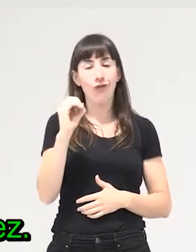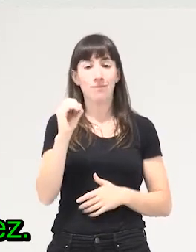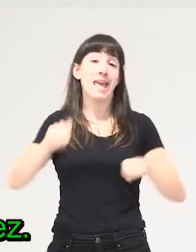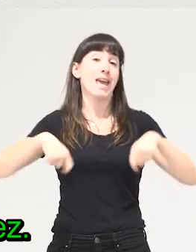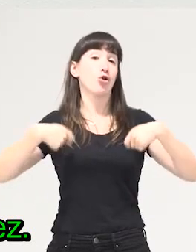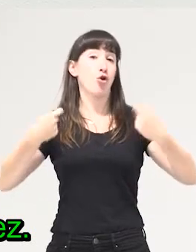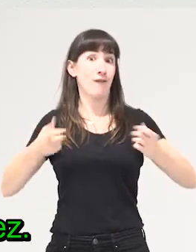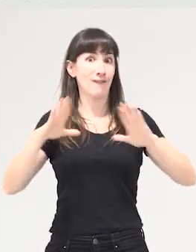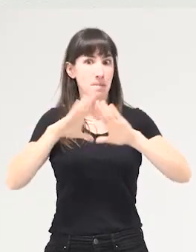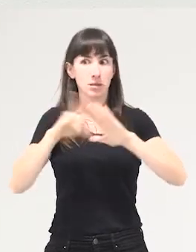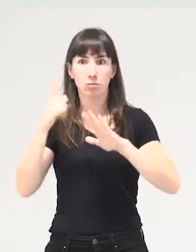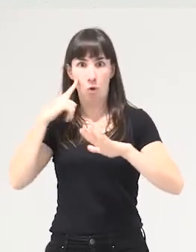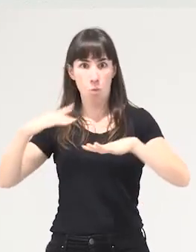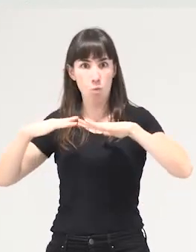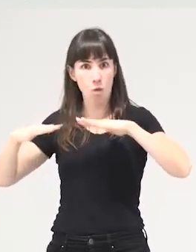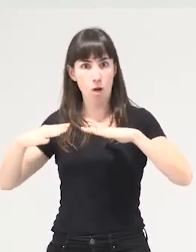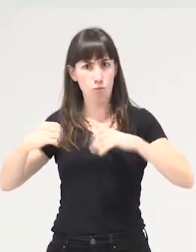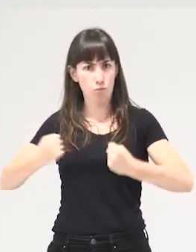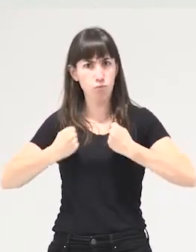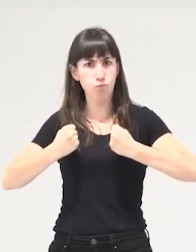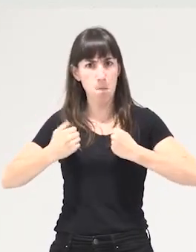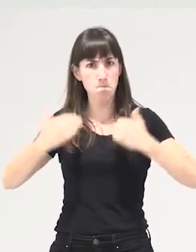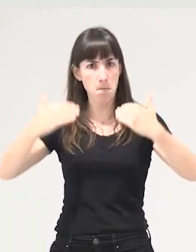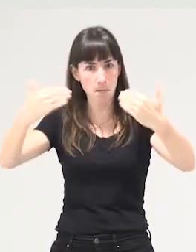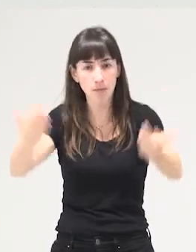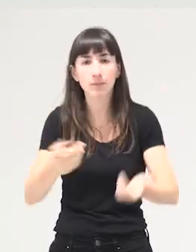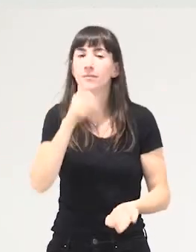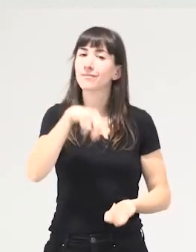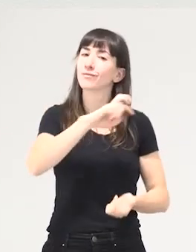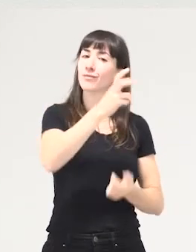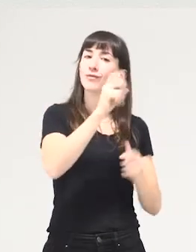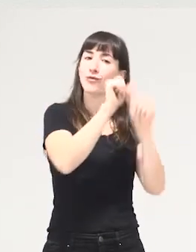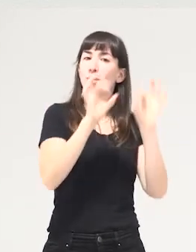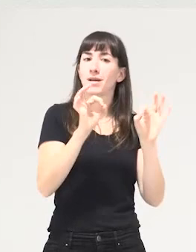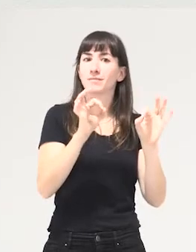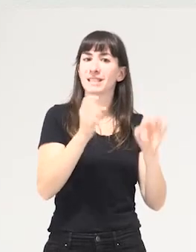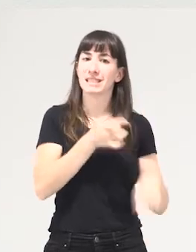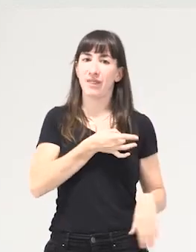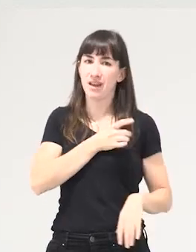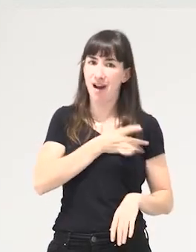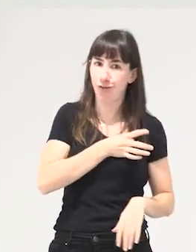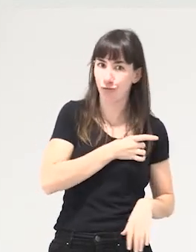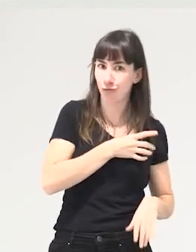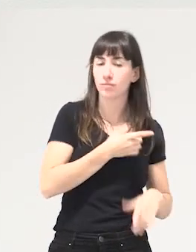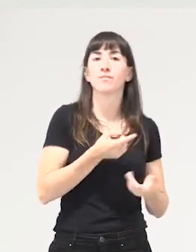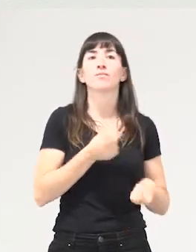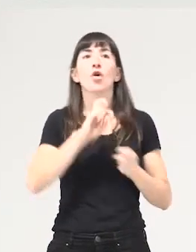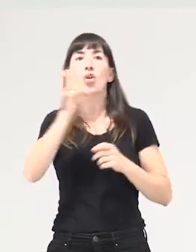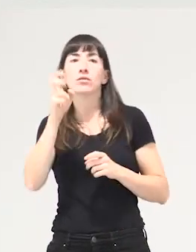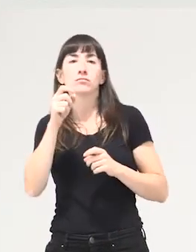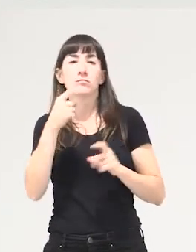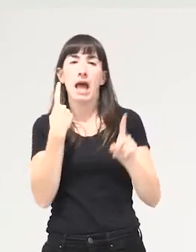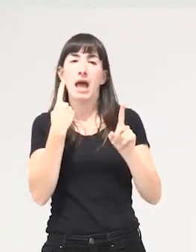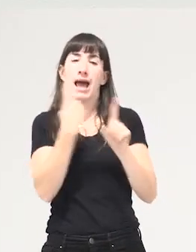mucha solidez pero también con nuevas formas de sindicalismo con miradas anticapitalistas donde tiene